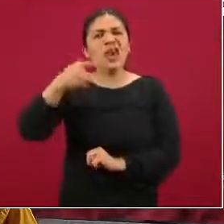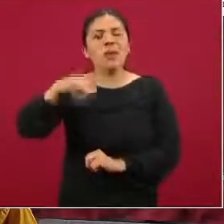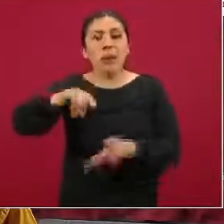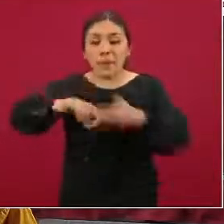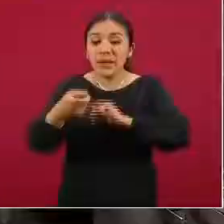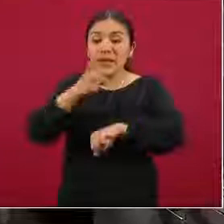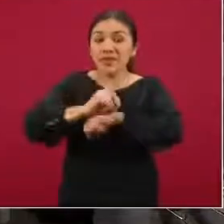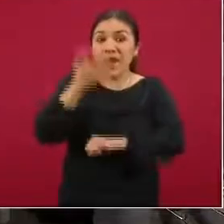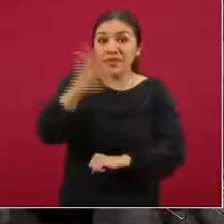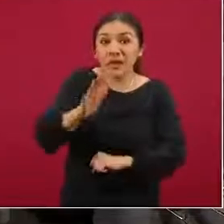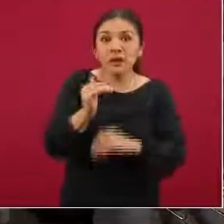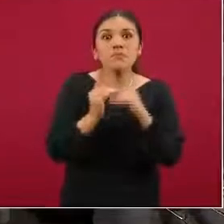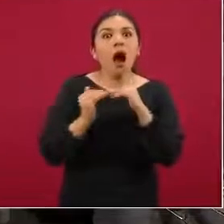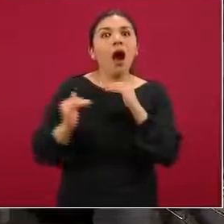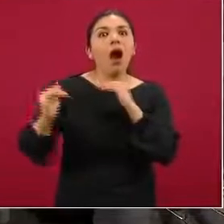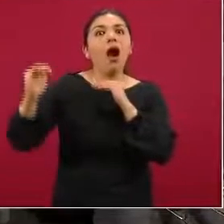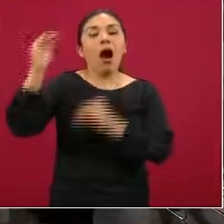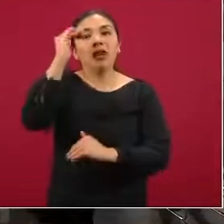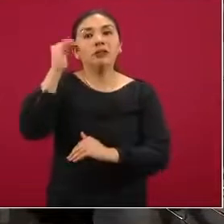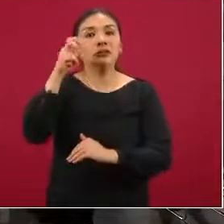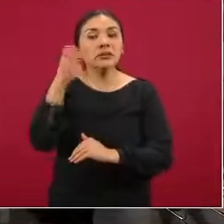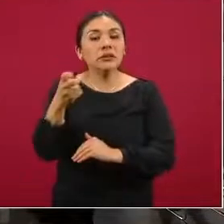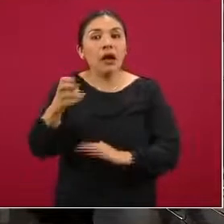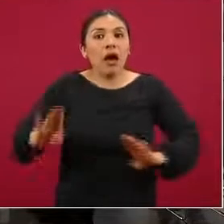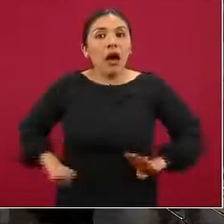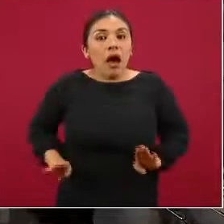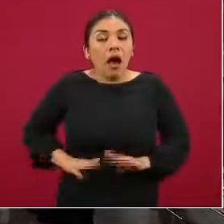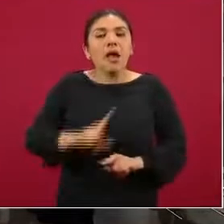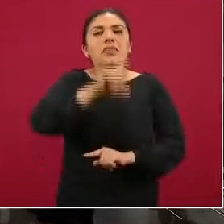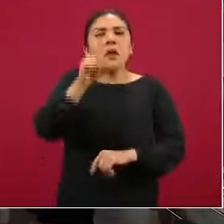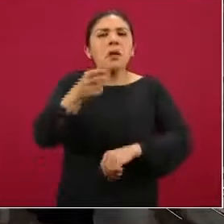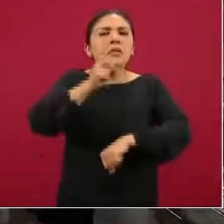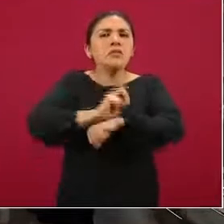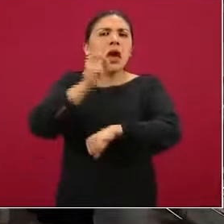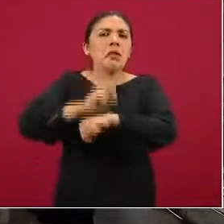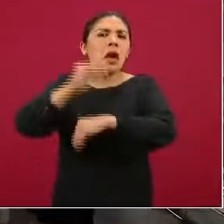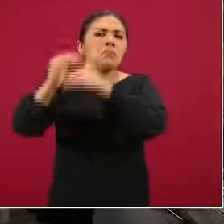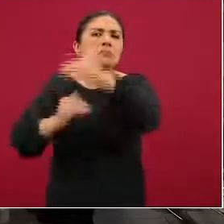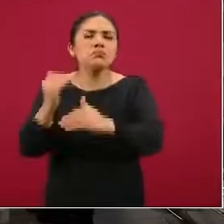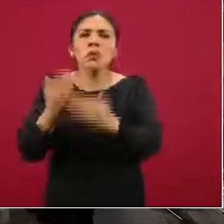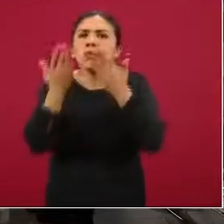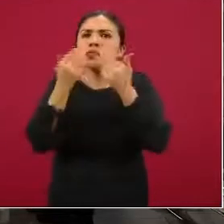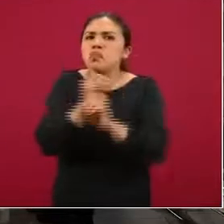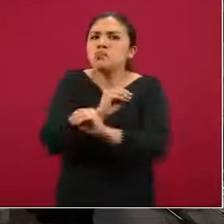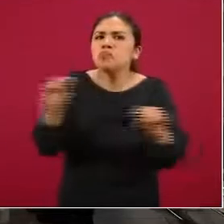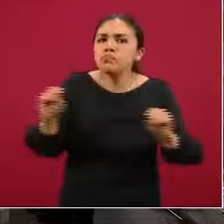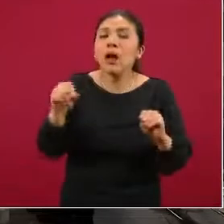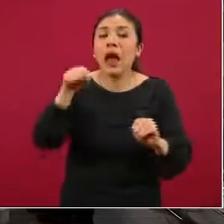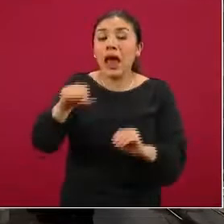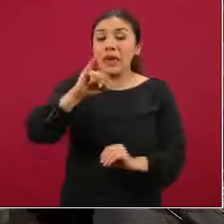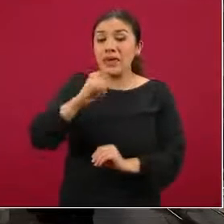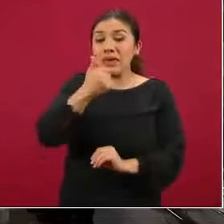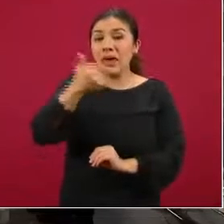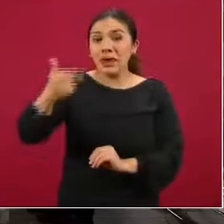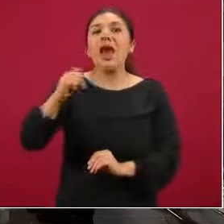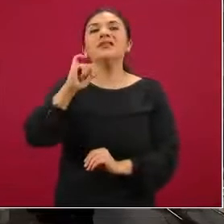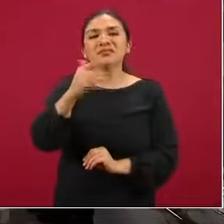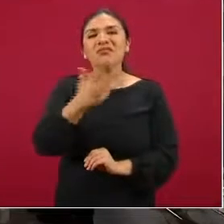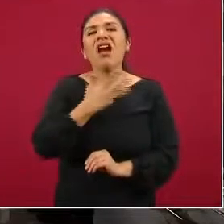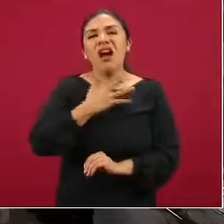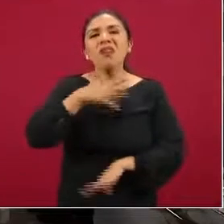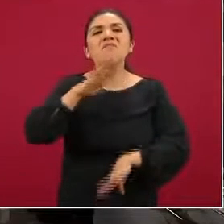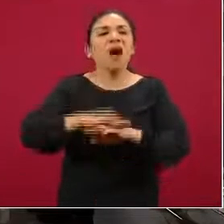del día 10 se van a elevar, van a caer más rápido, por lo tanto, en los siguientes días podemos ya no encontrarlos. Y los IgG si los vamos a tener